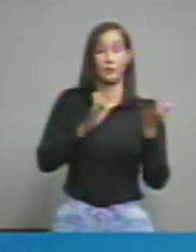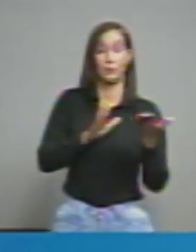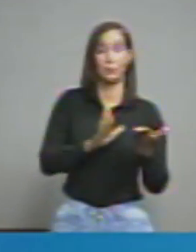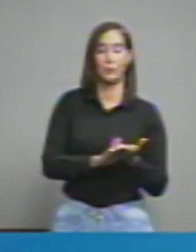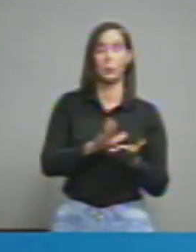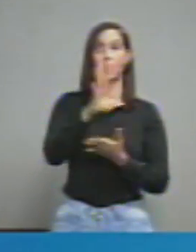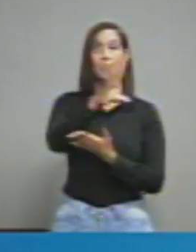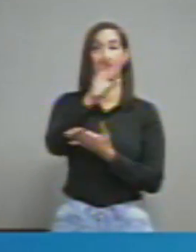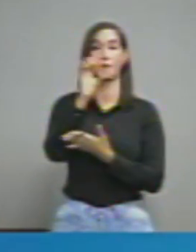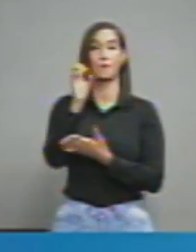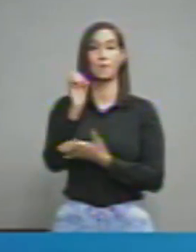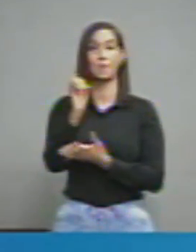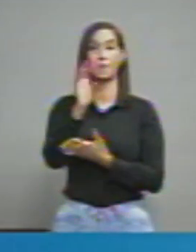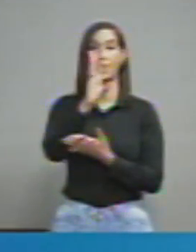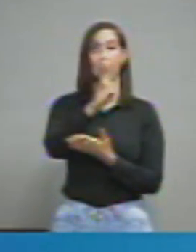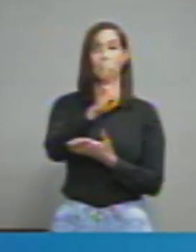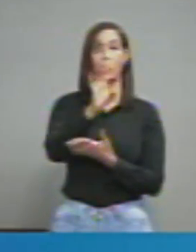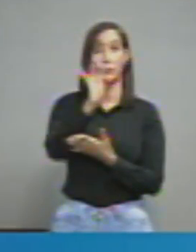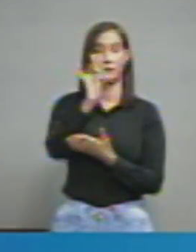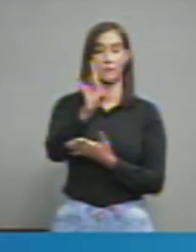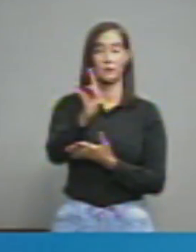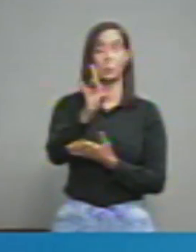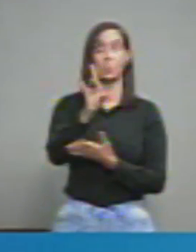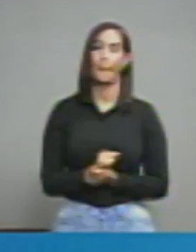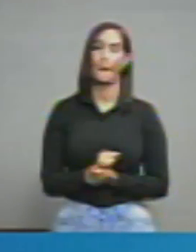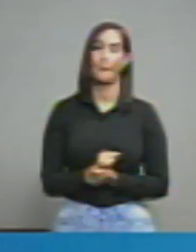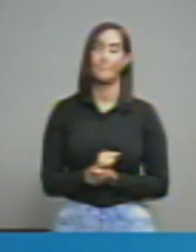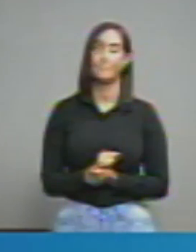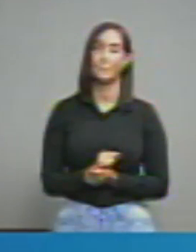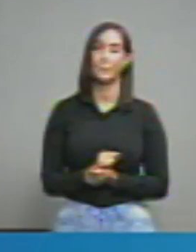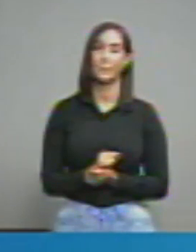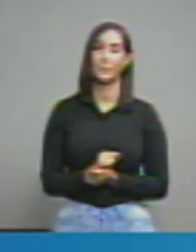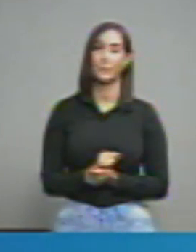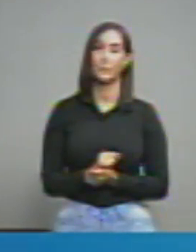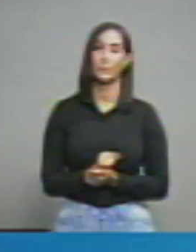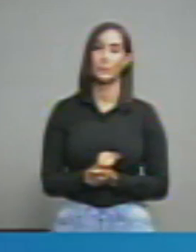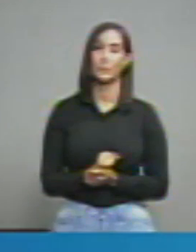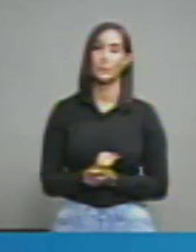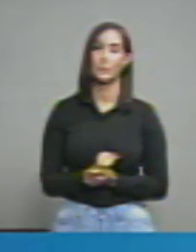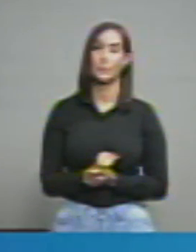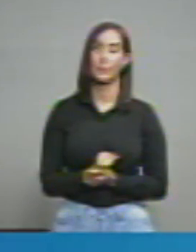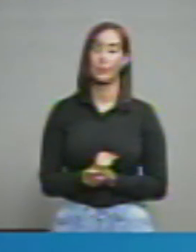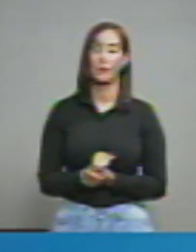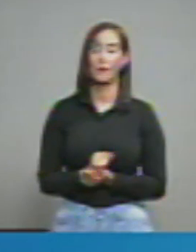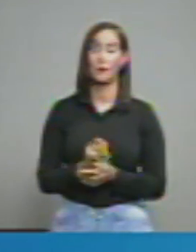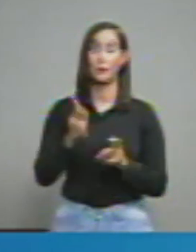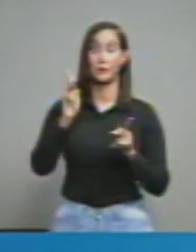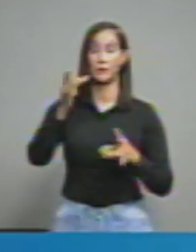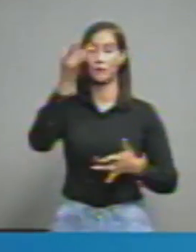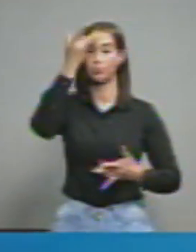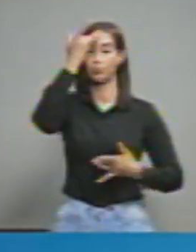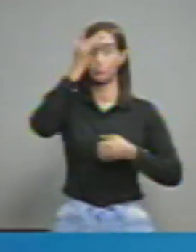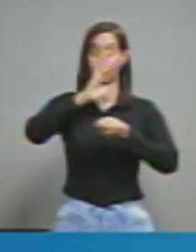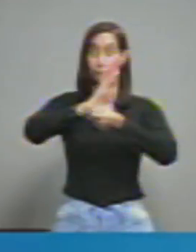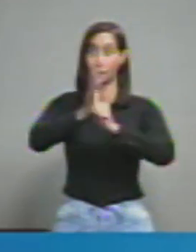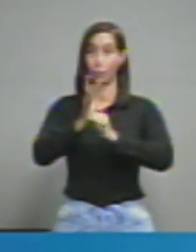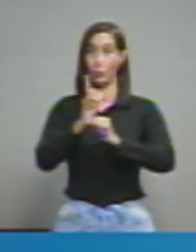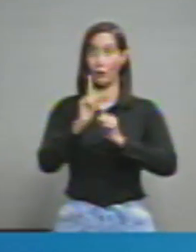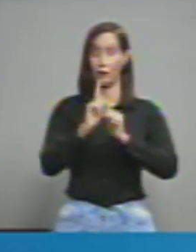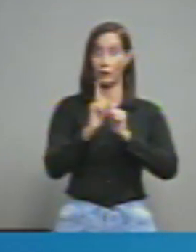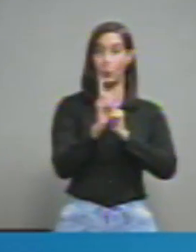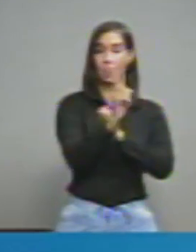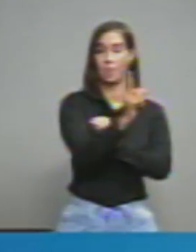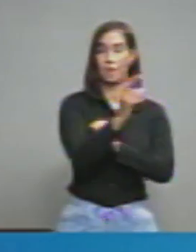568 en aislamiento hospitalario tenemos 2 mil